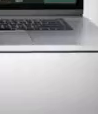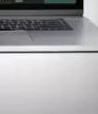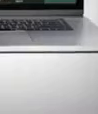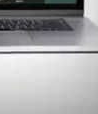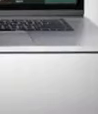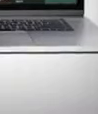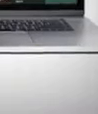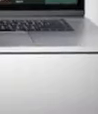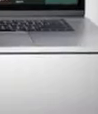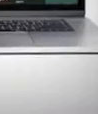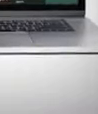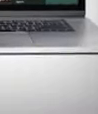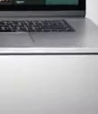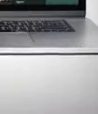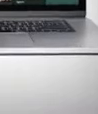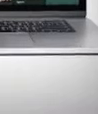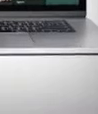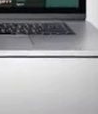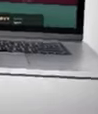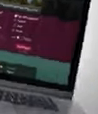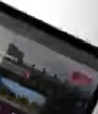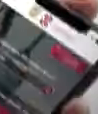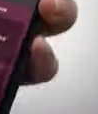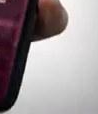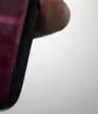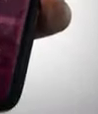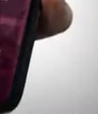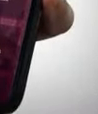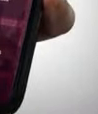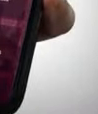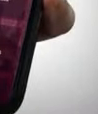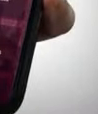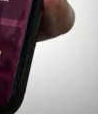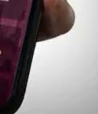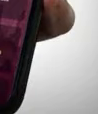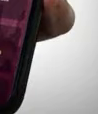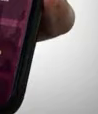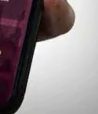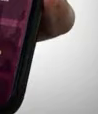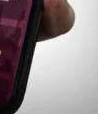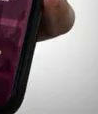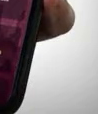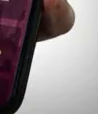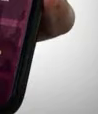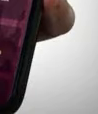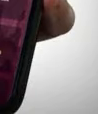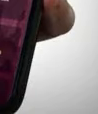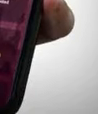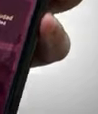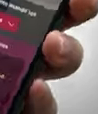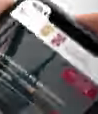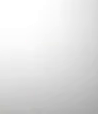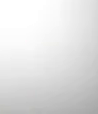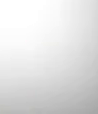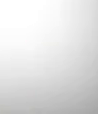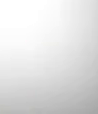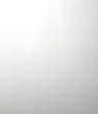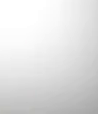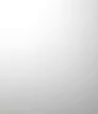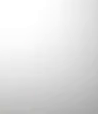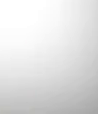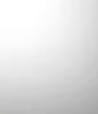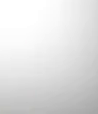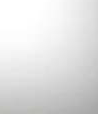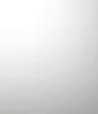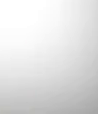Si no tienes plan, visita la cartelera de la Ciudad de México desde tu computadora, dispositivo móvil o